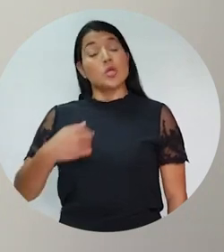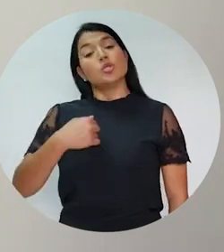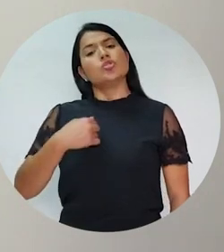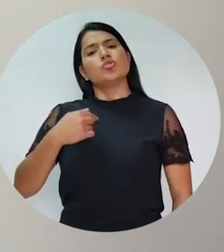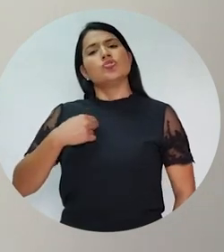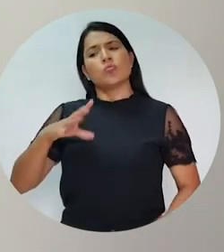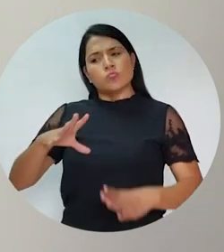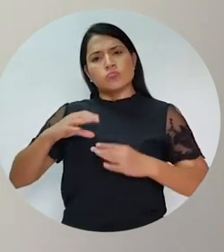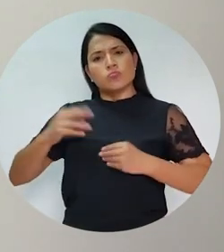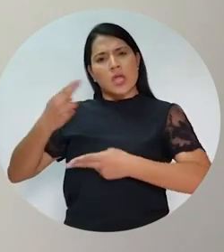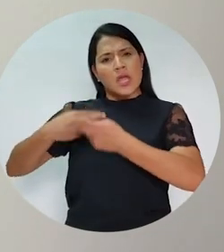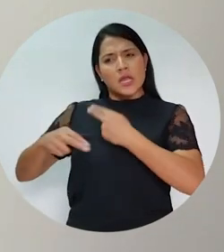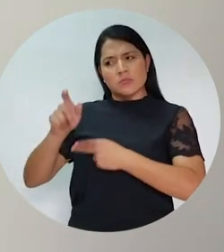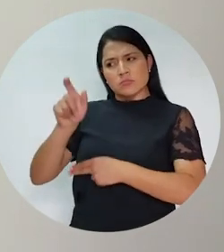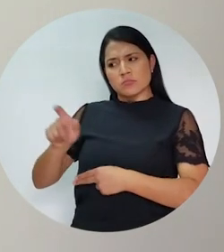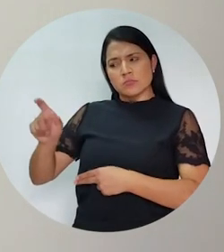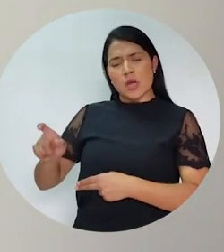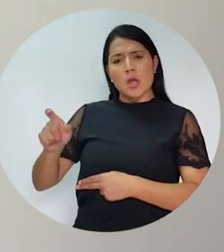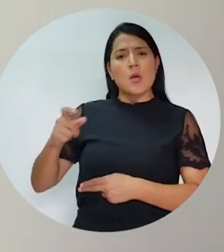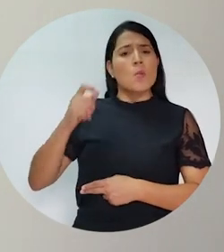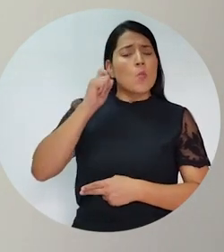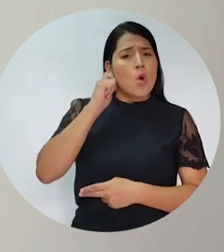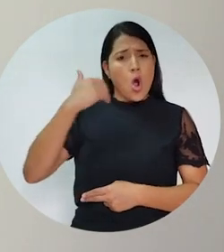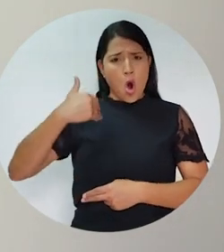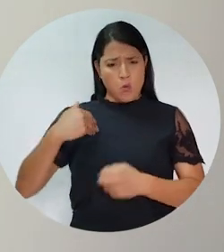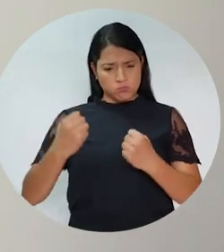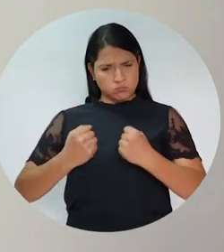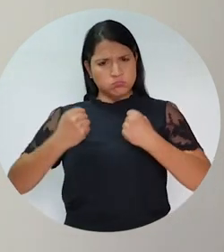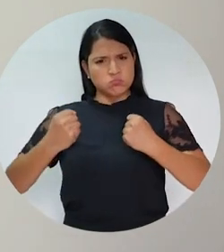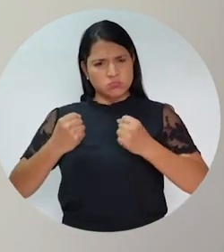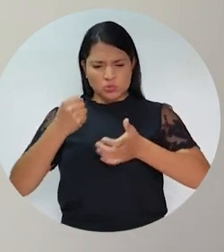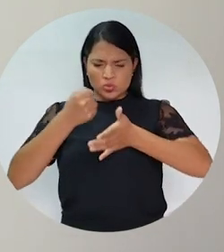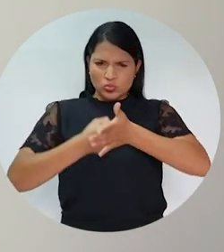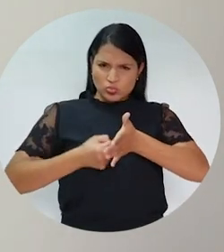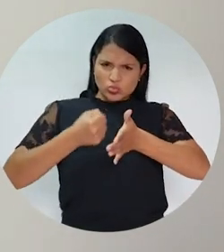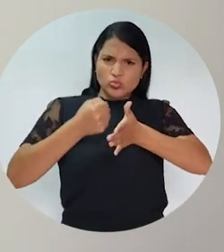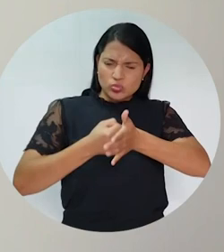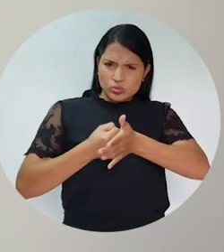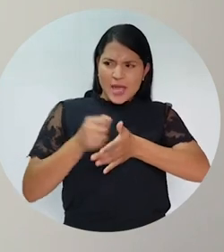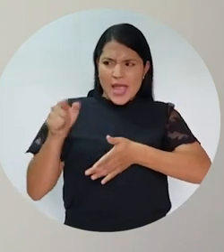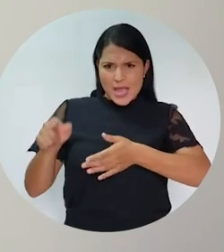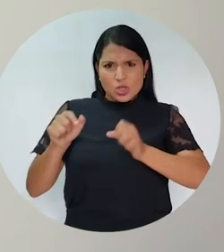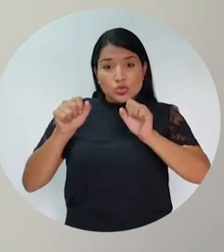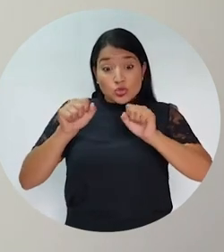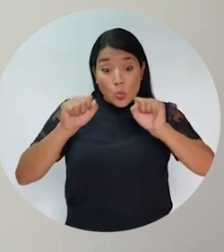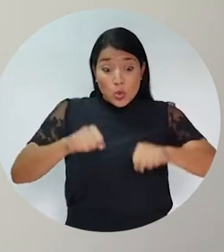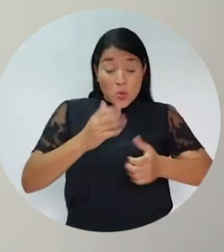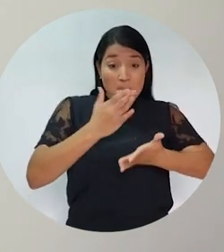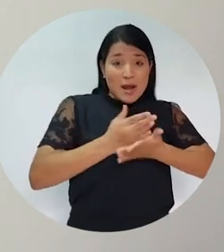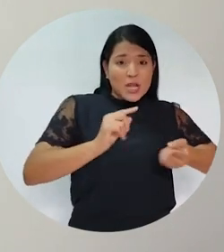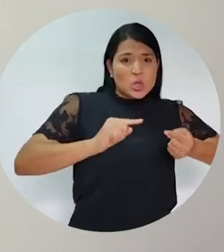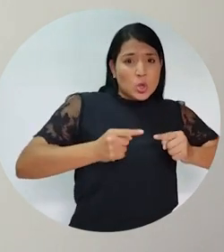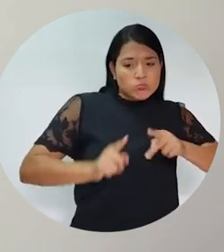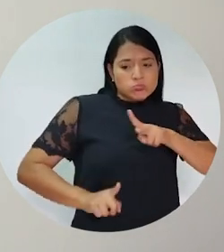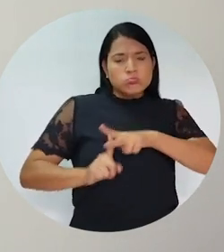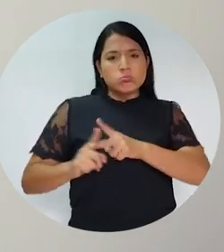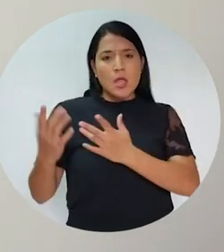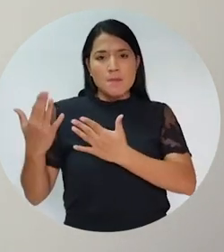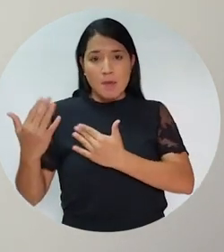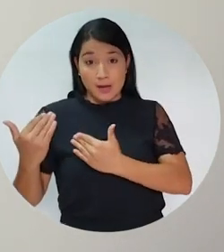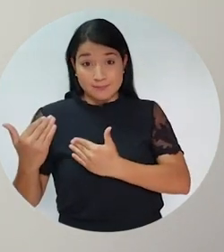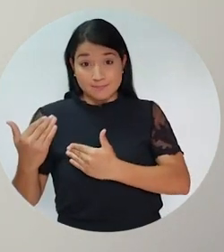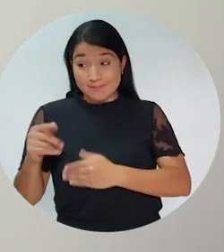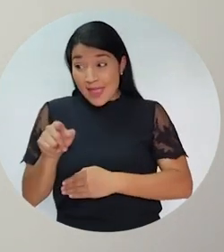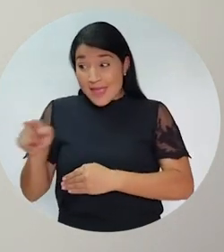Soy heredera de generaciones de mujeres y hombres valientes, luchadores, capaces de convertir el dolor en esperanza.